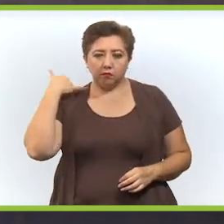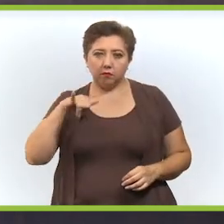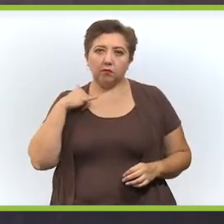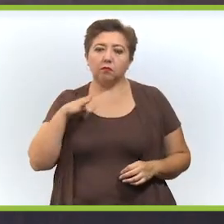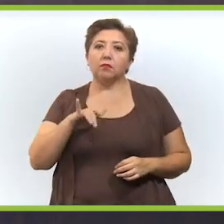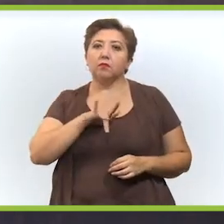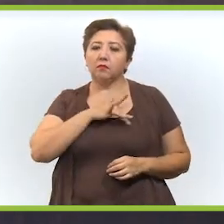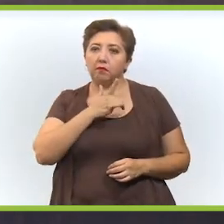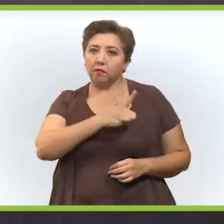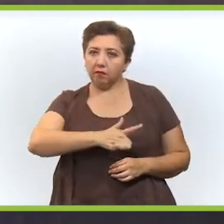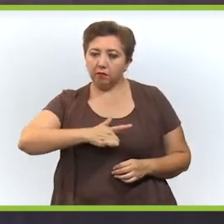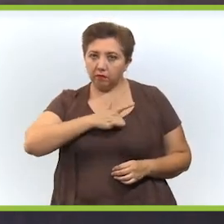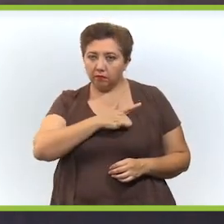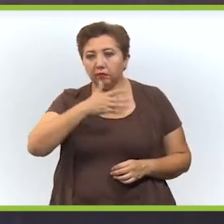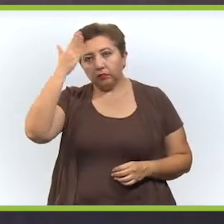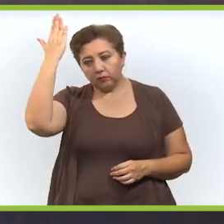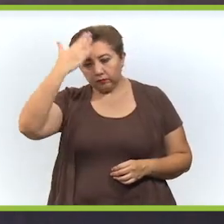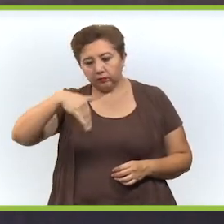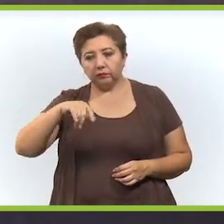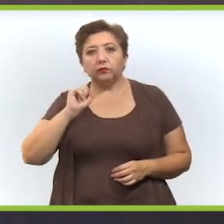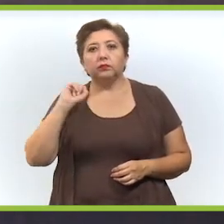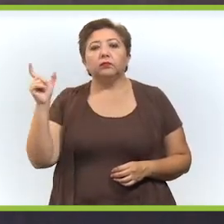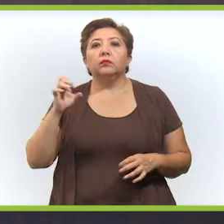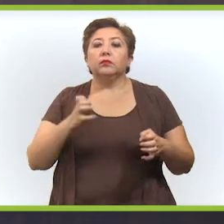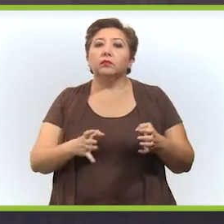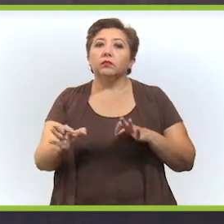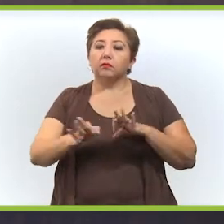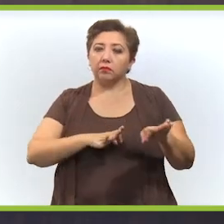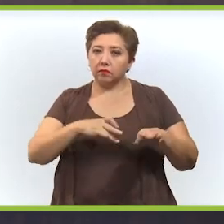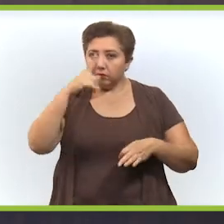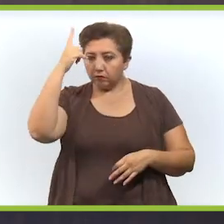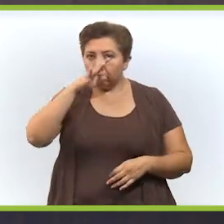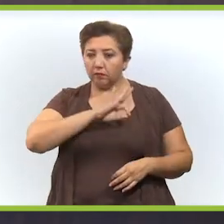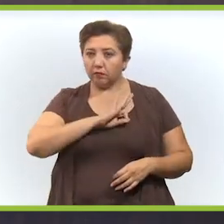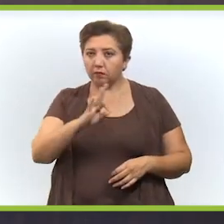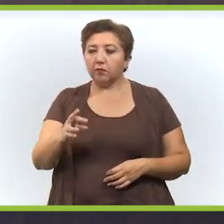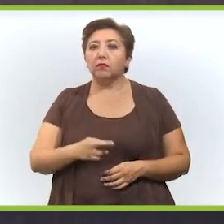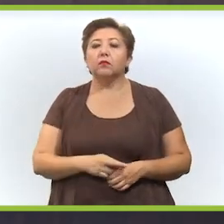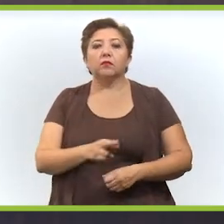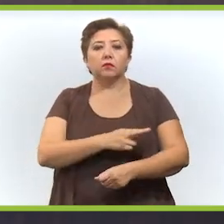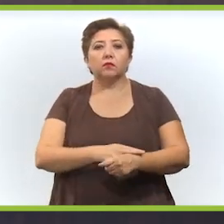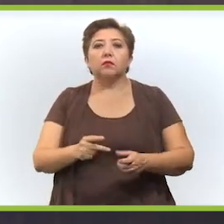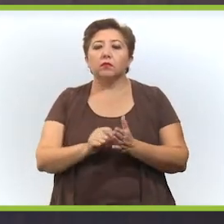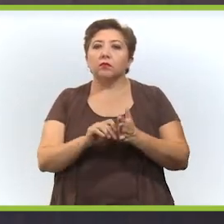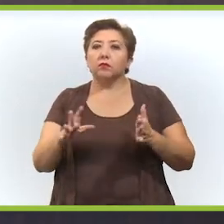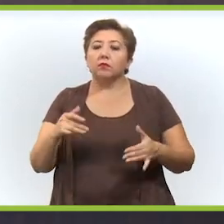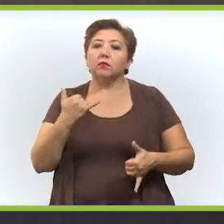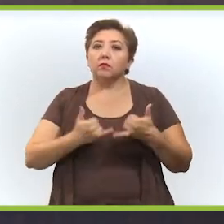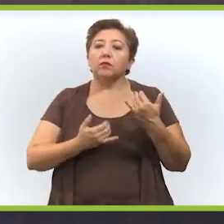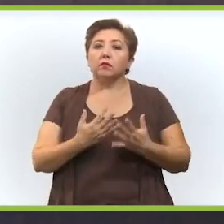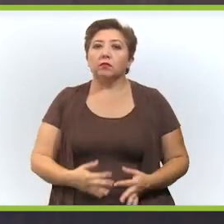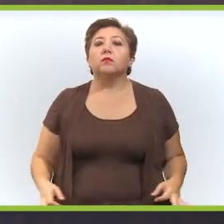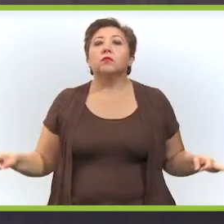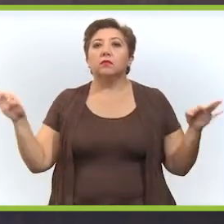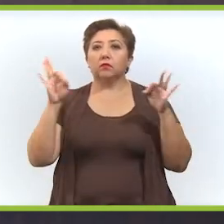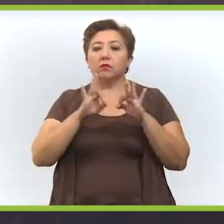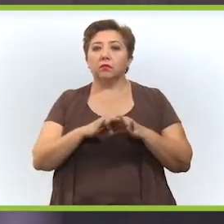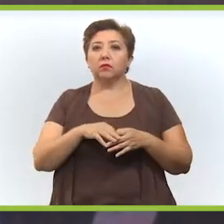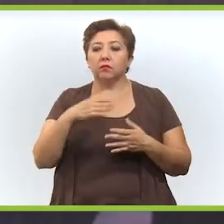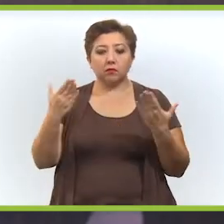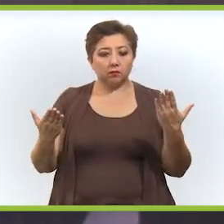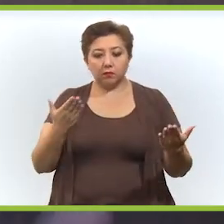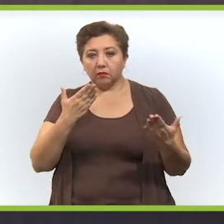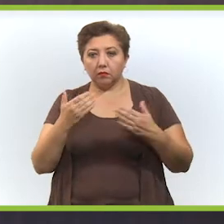sus autoridades están trabajando para poder resolver sus temas jurídicos. Aquí esto es algo muy importante porque uno compara los números de Yucatán con los que se dan